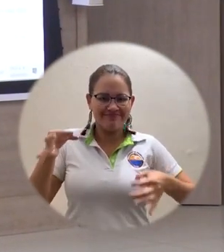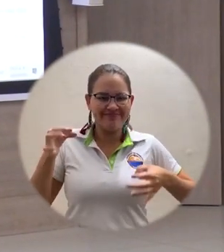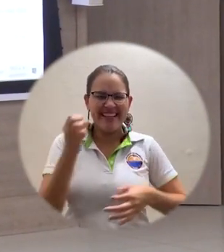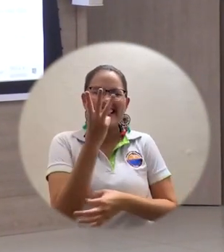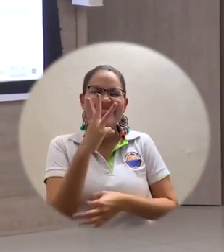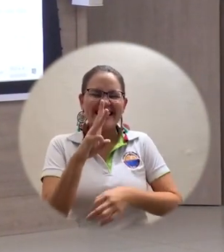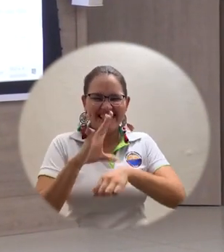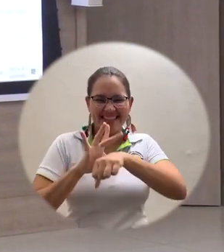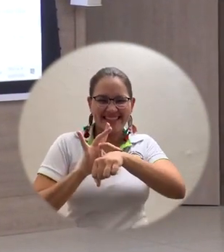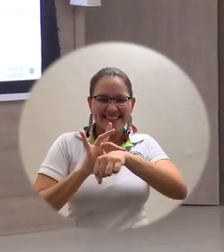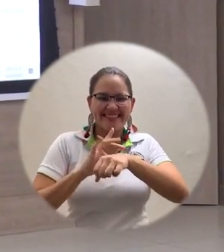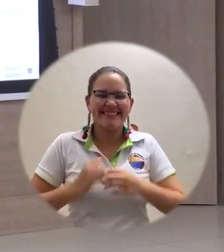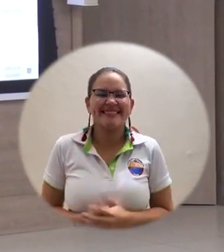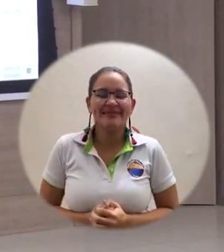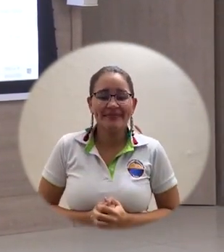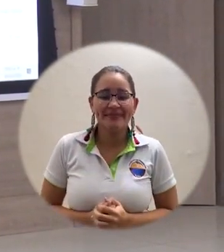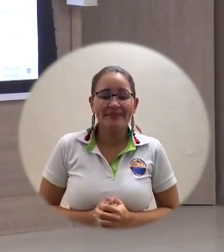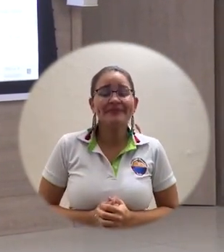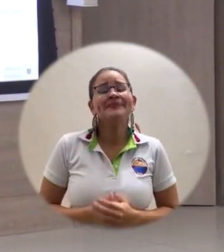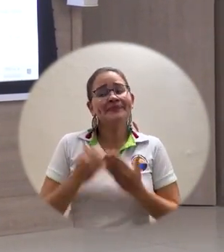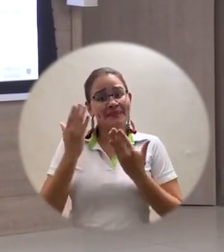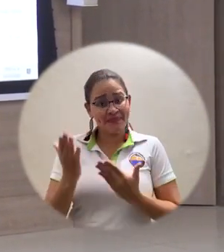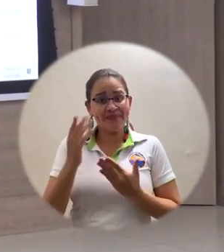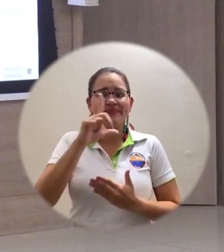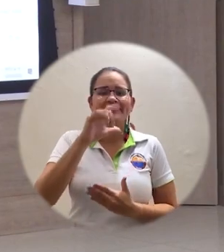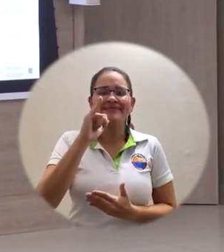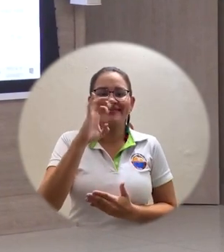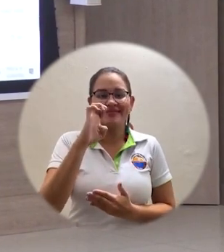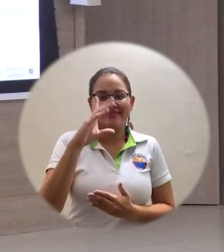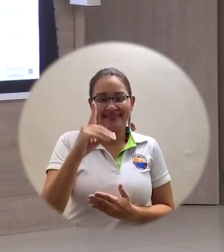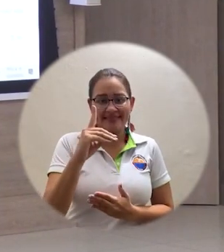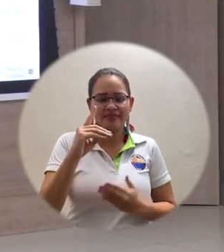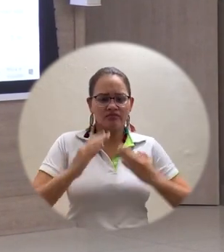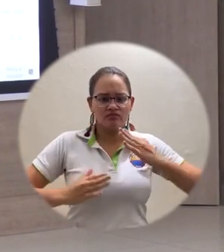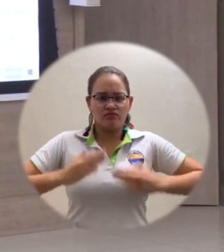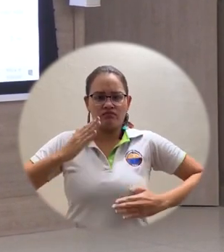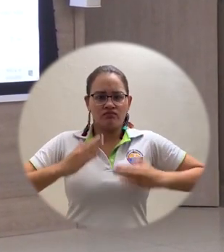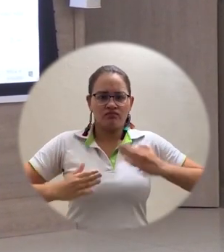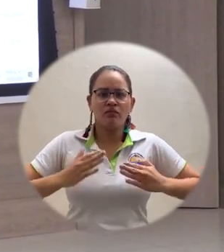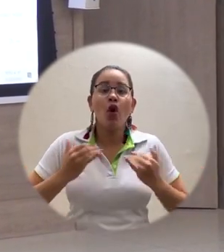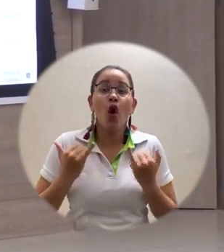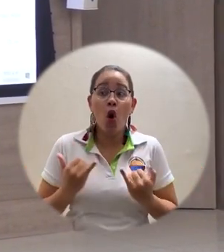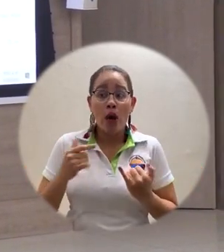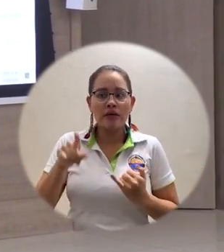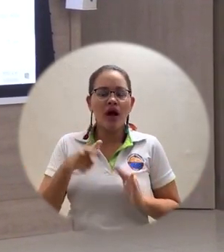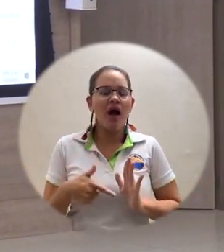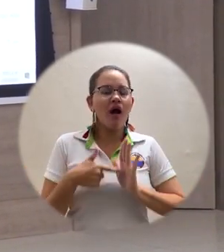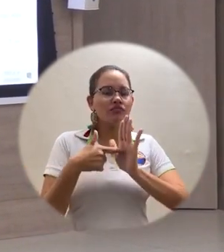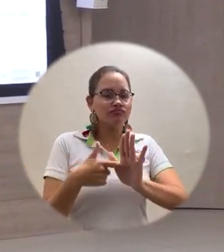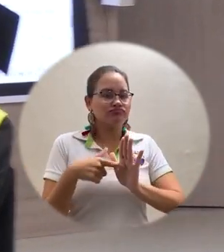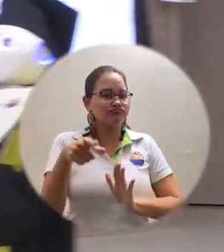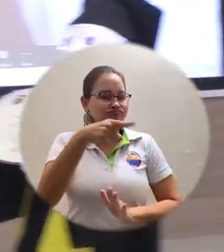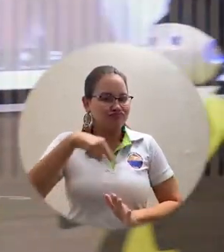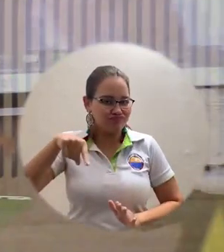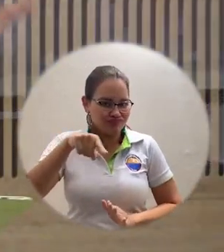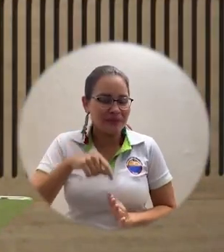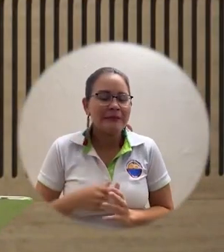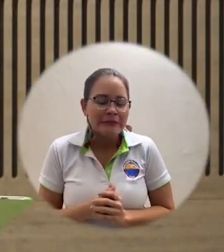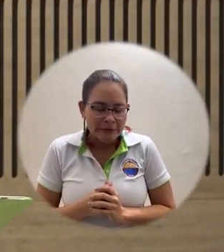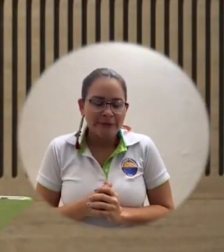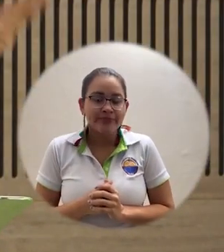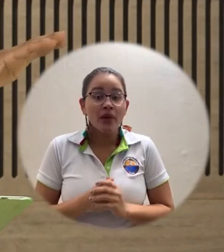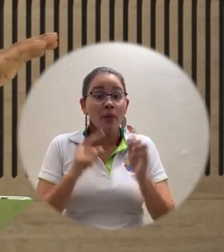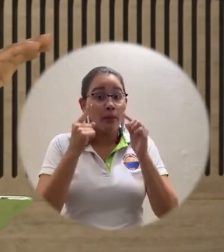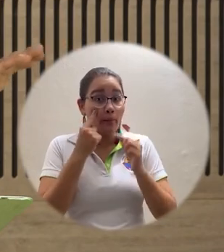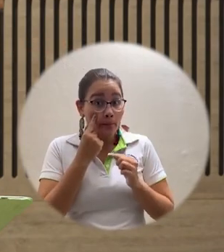jóvenes que recibieron sus títulos como médicos. Lied hoy los está representando a todos y cada uno de ustedes, pero lo que